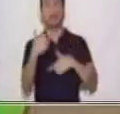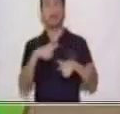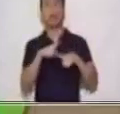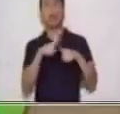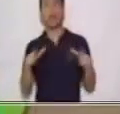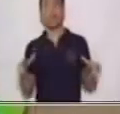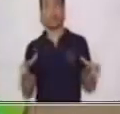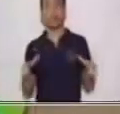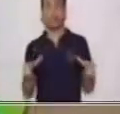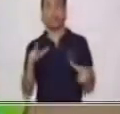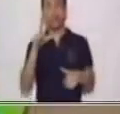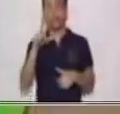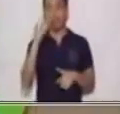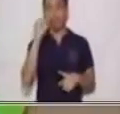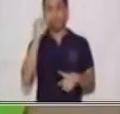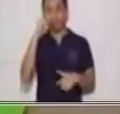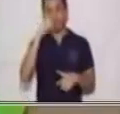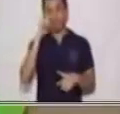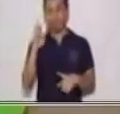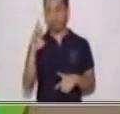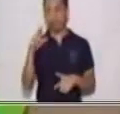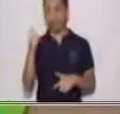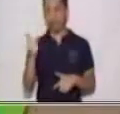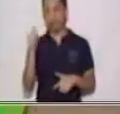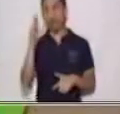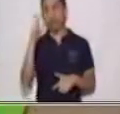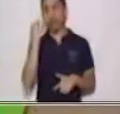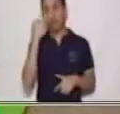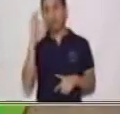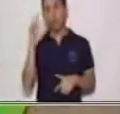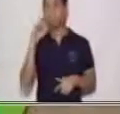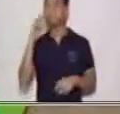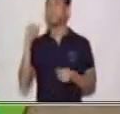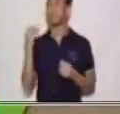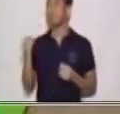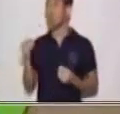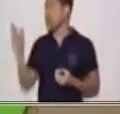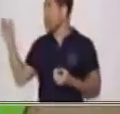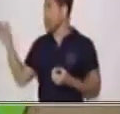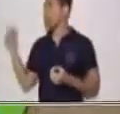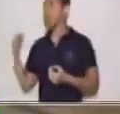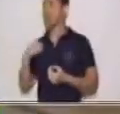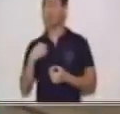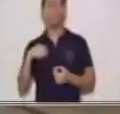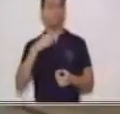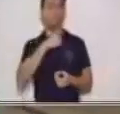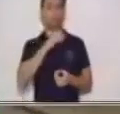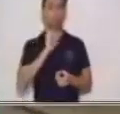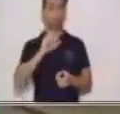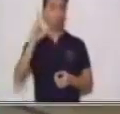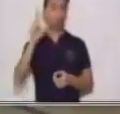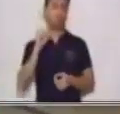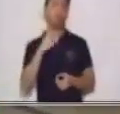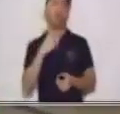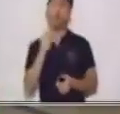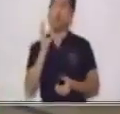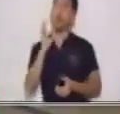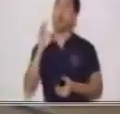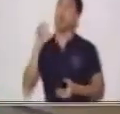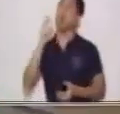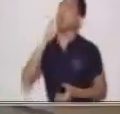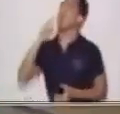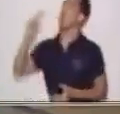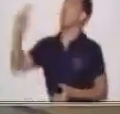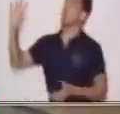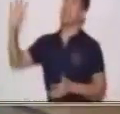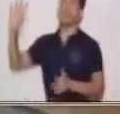literario. ¿Por qué razón? Porque nosotros no nos expresamos. Oh, qué día tan